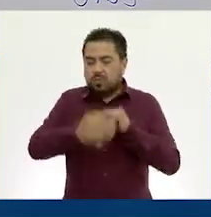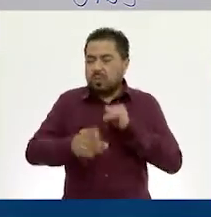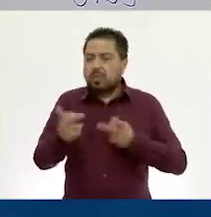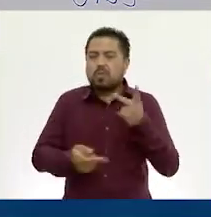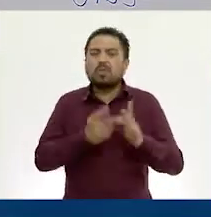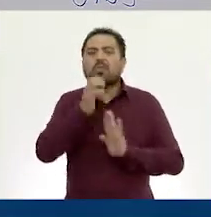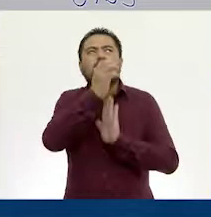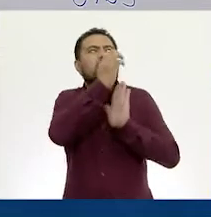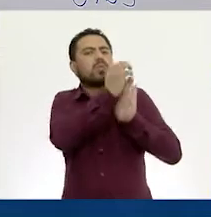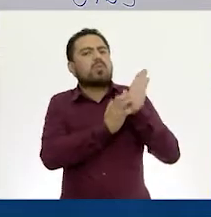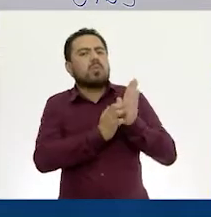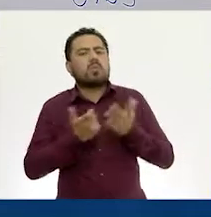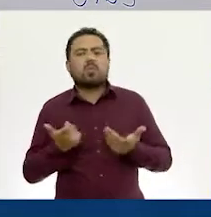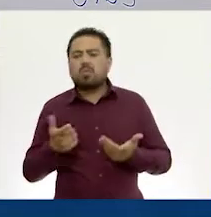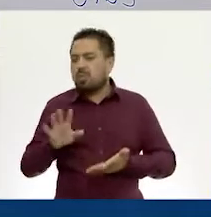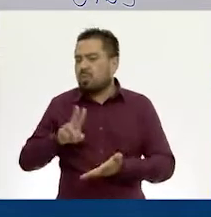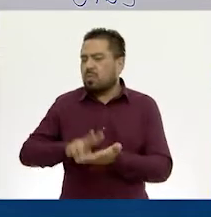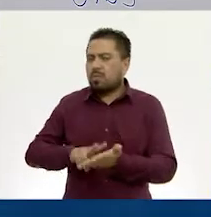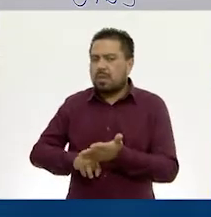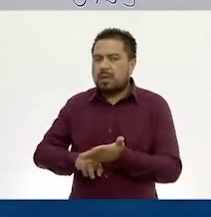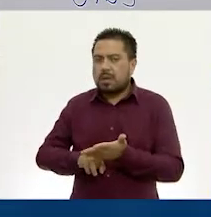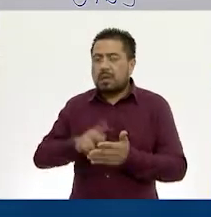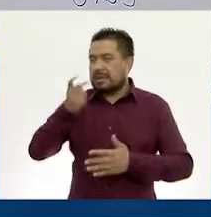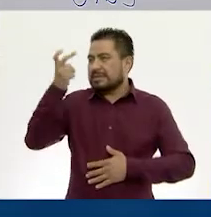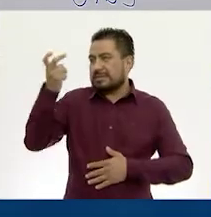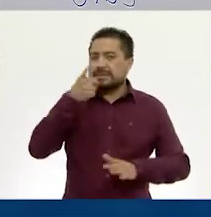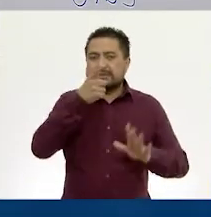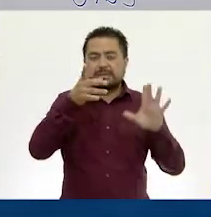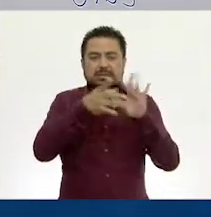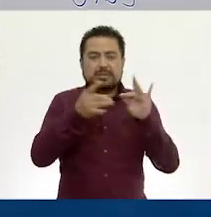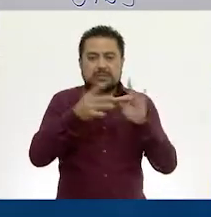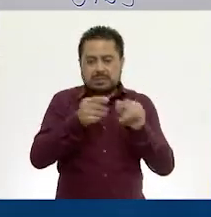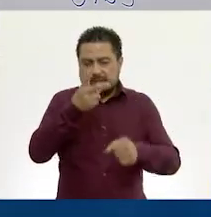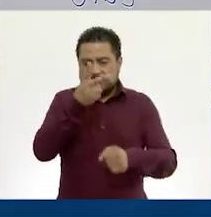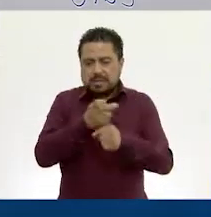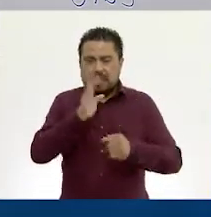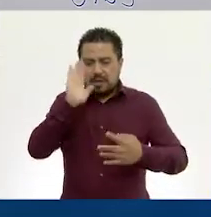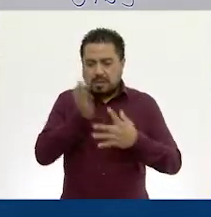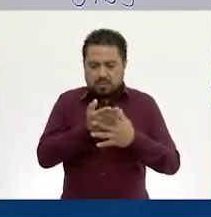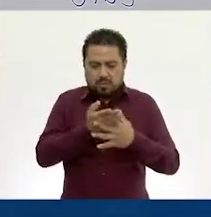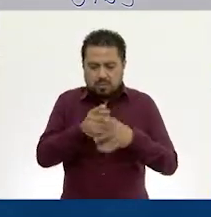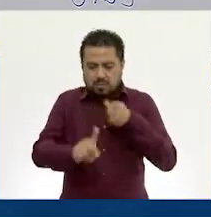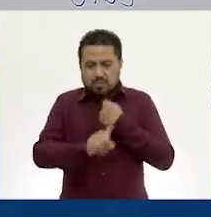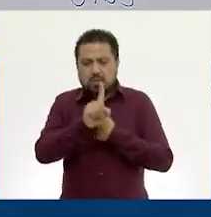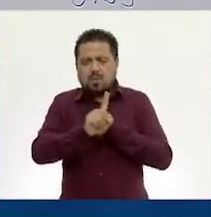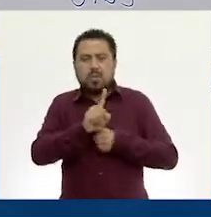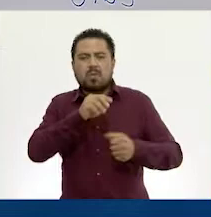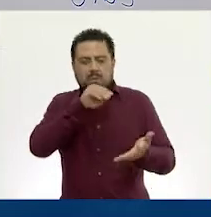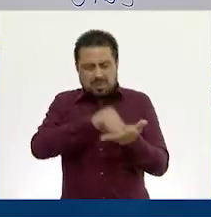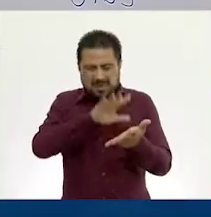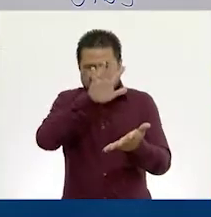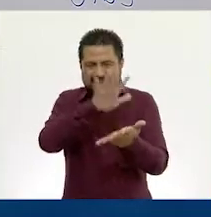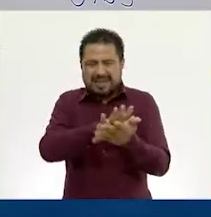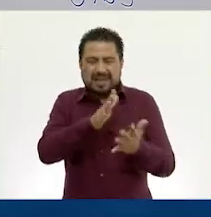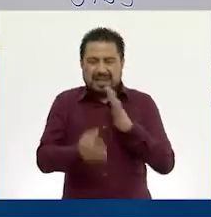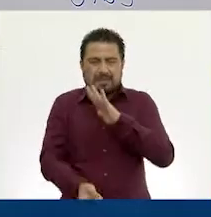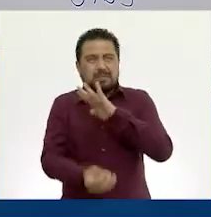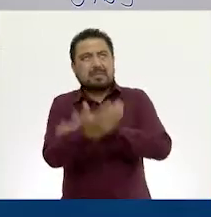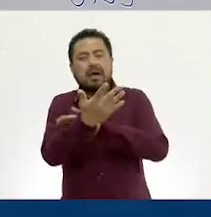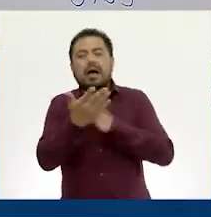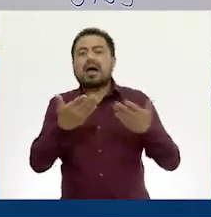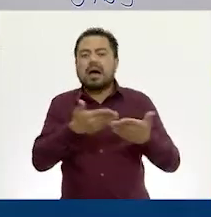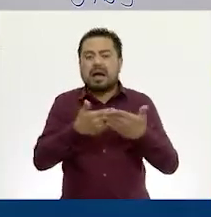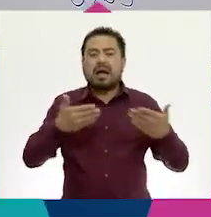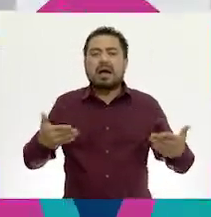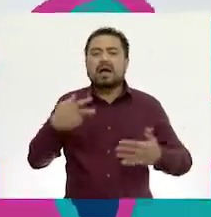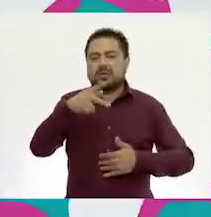ahorramos con el descuento? Ajá. Eso se refiere a una segunda parte del problema, cuyo planteamiento aparece ahora